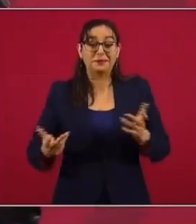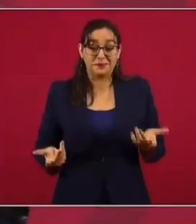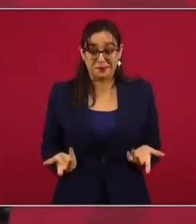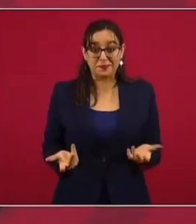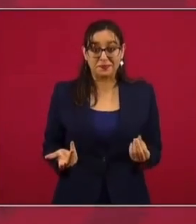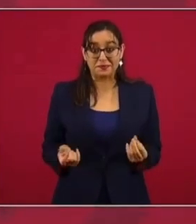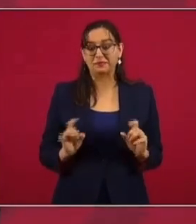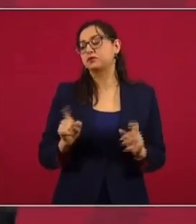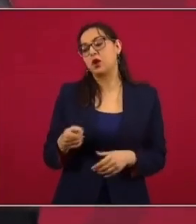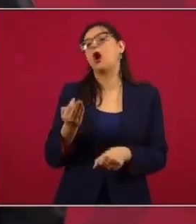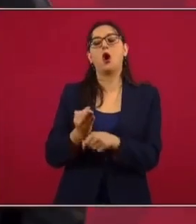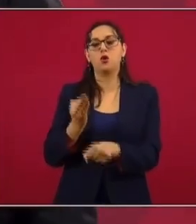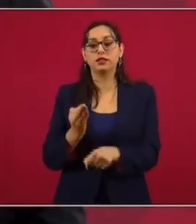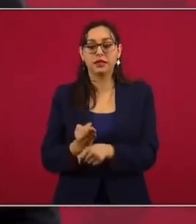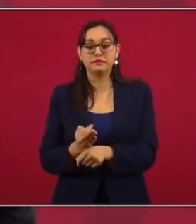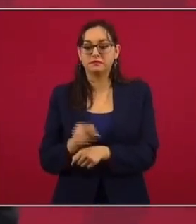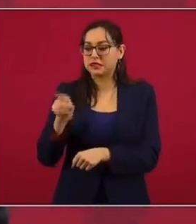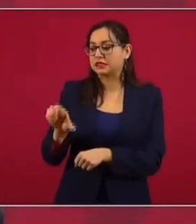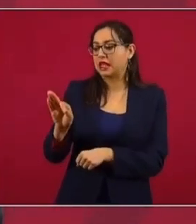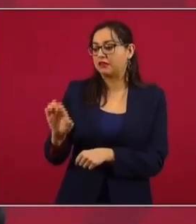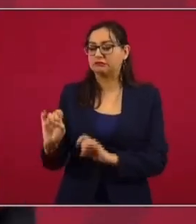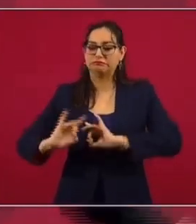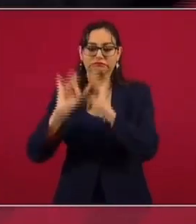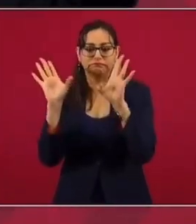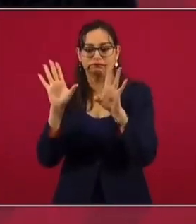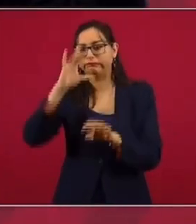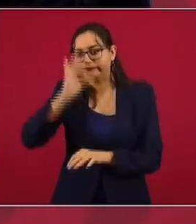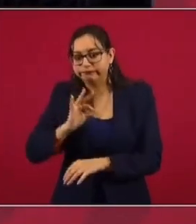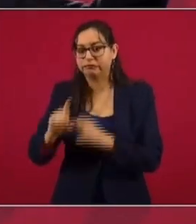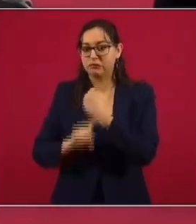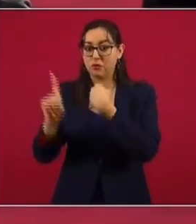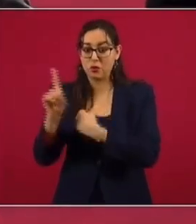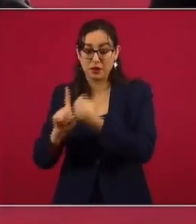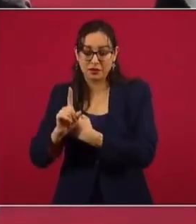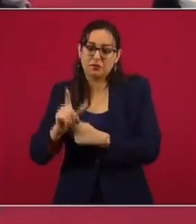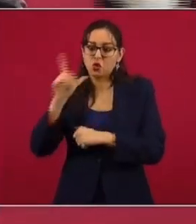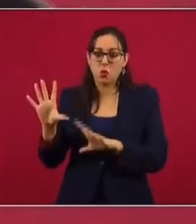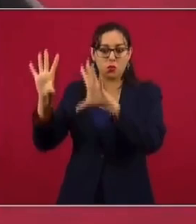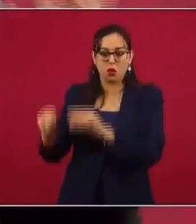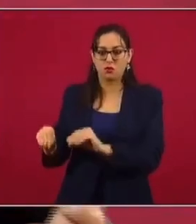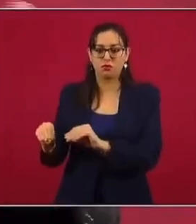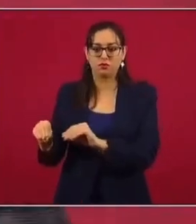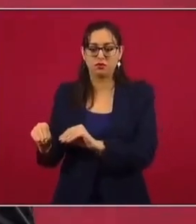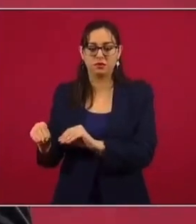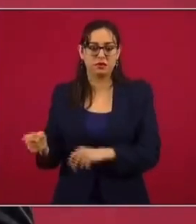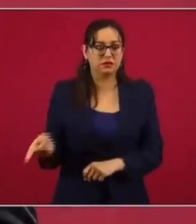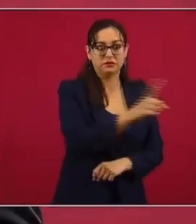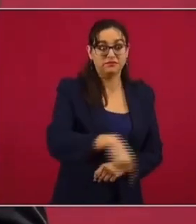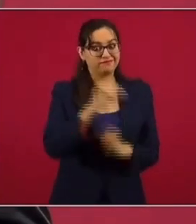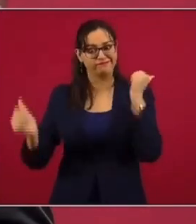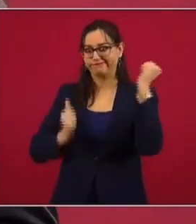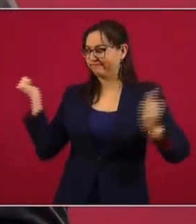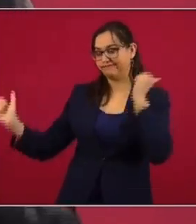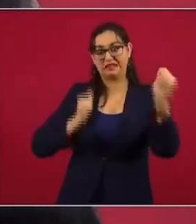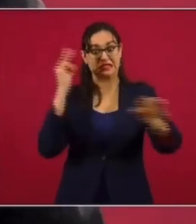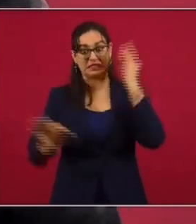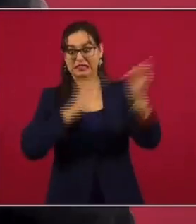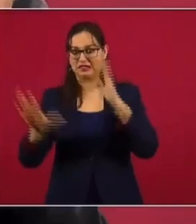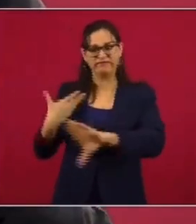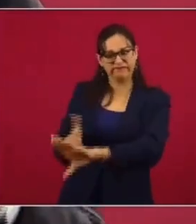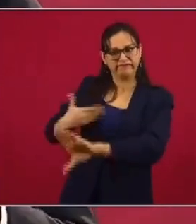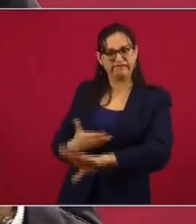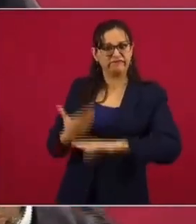un problema como esta, Pacón, y hacen un escándalo. Y